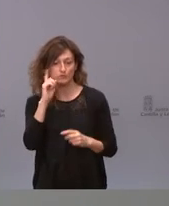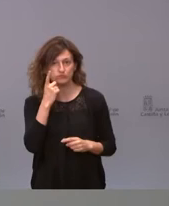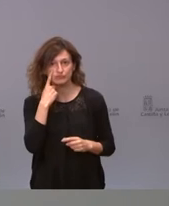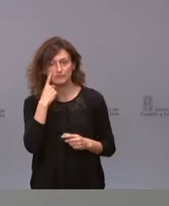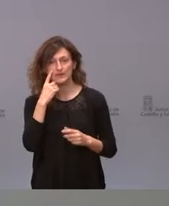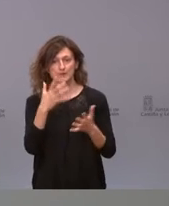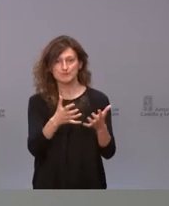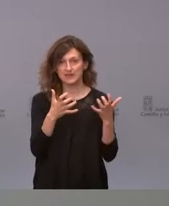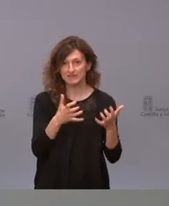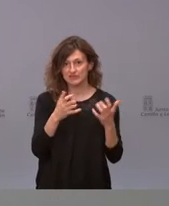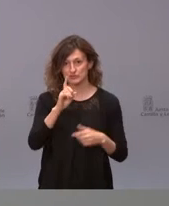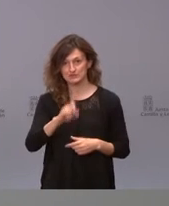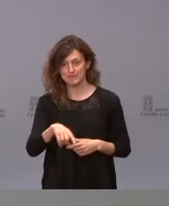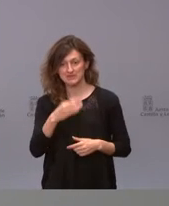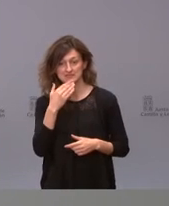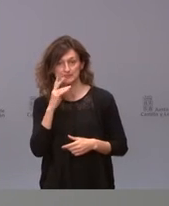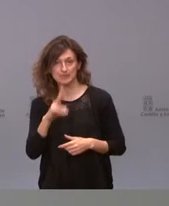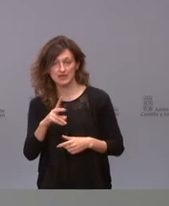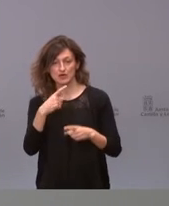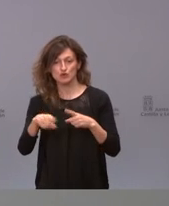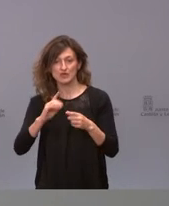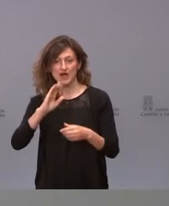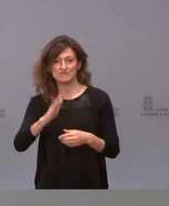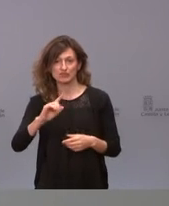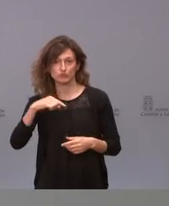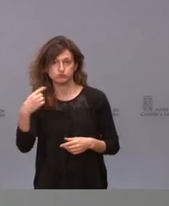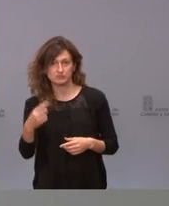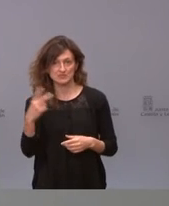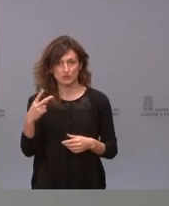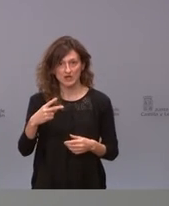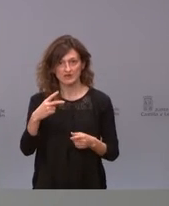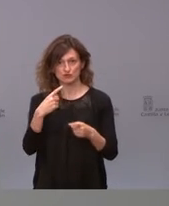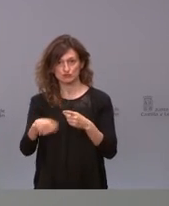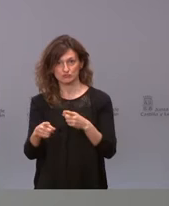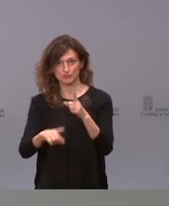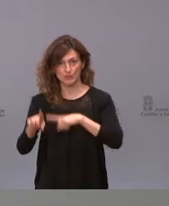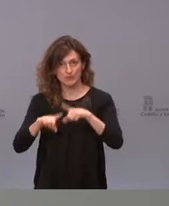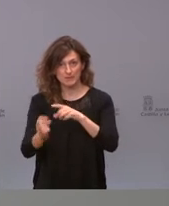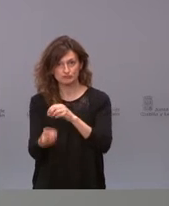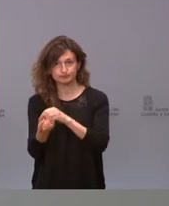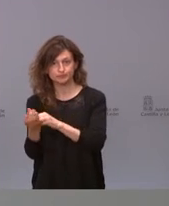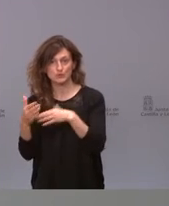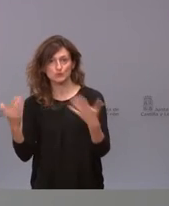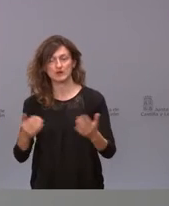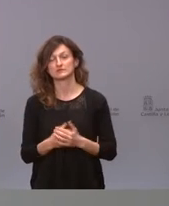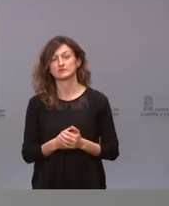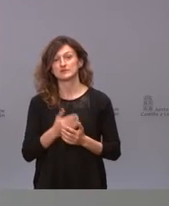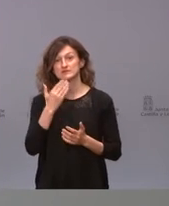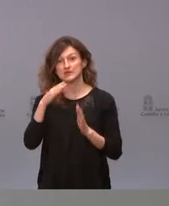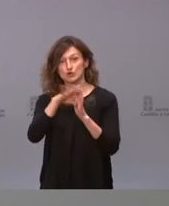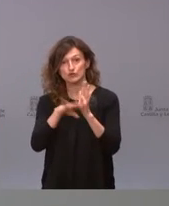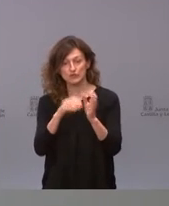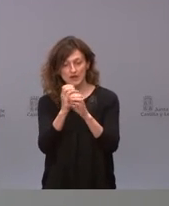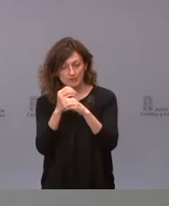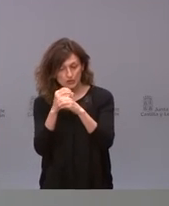cuáles son sus beneficios, pero también cuáles son sus efectos secundarios, sus efectos adversos y cuando están en unas condiciones de